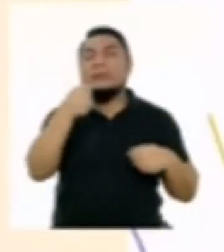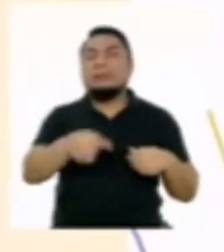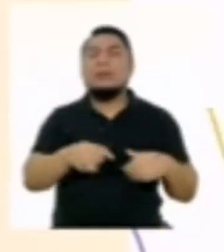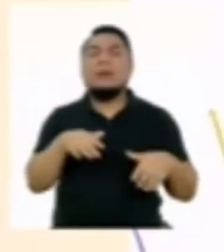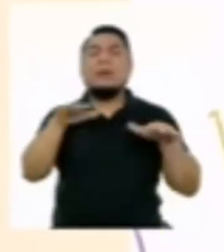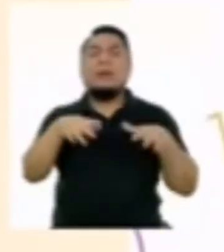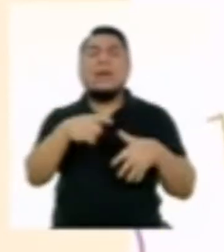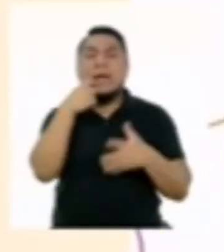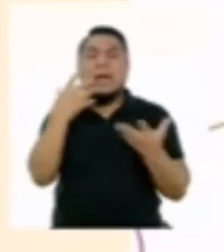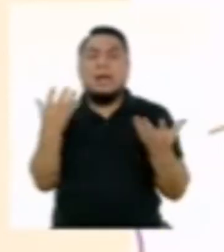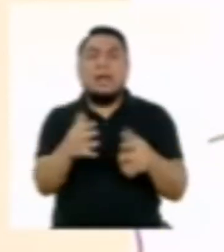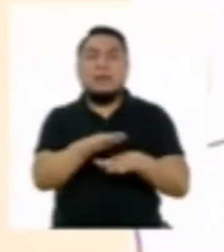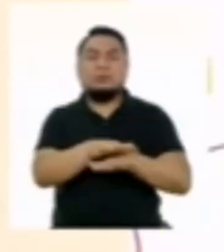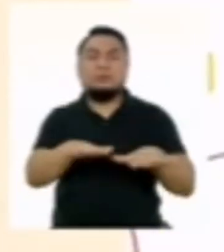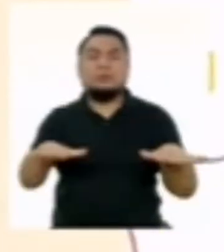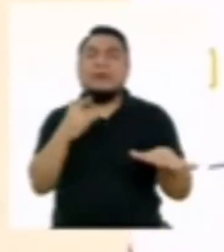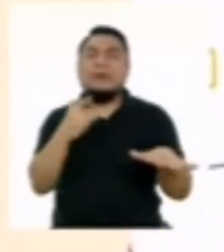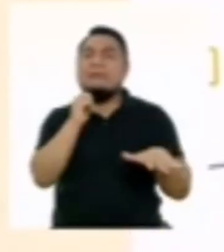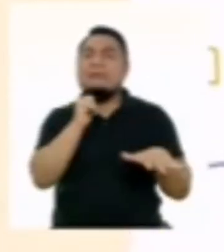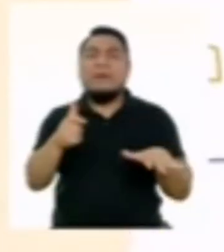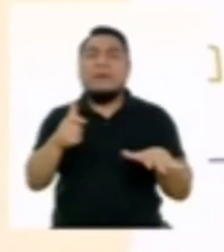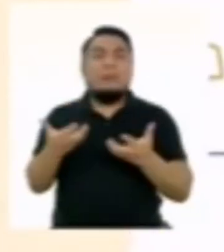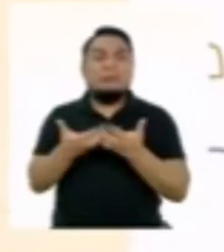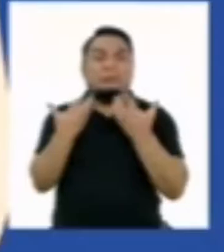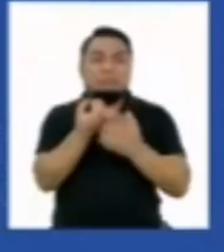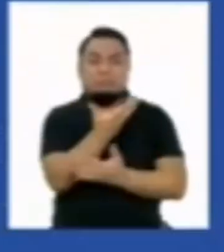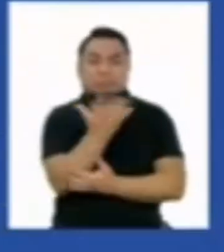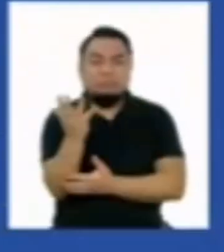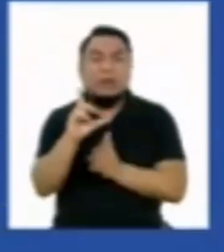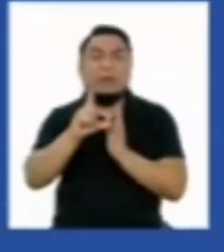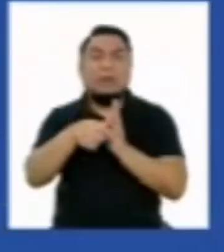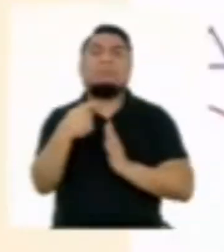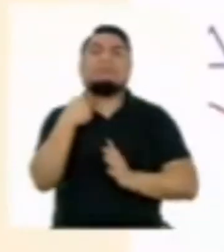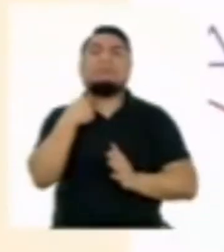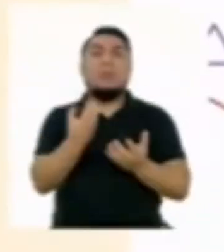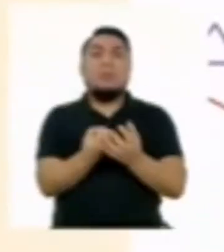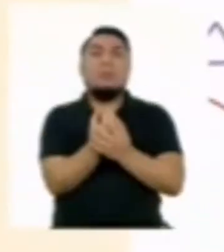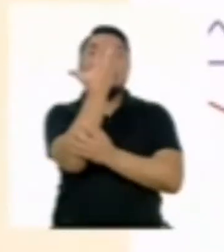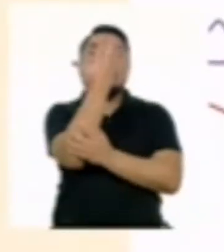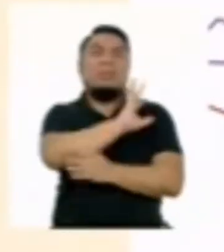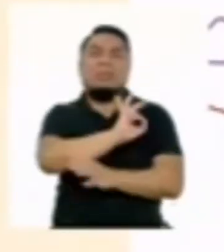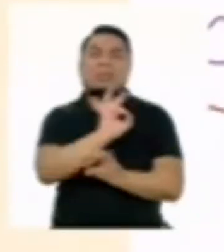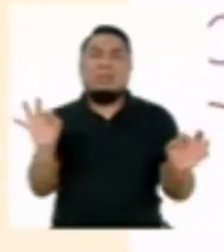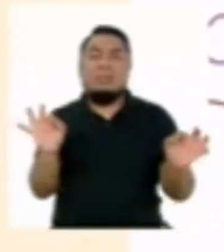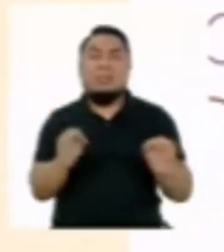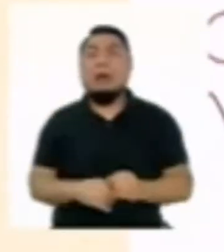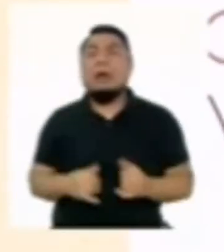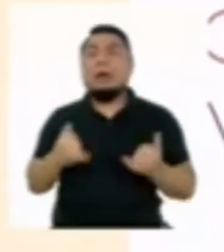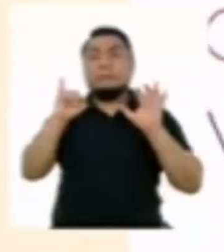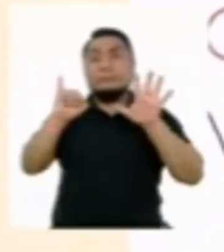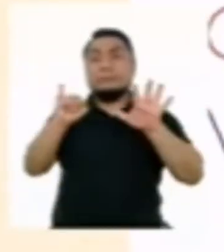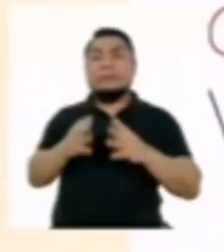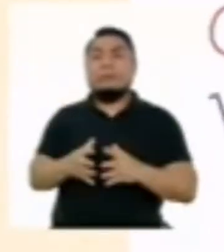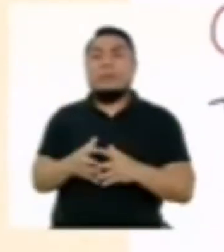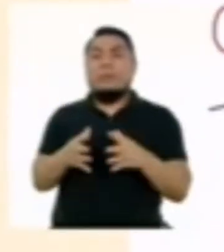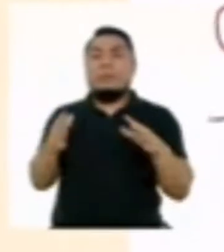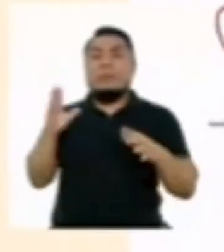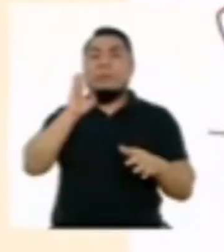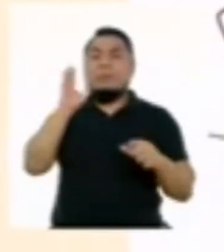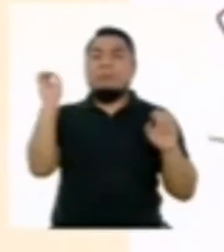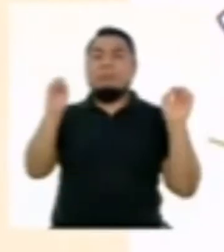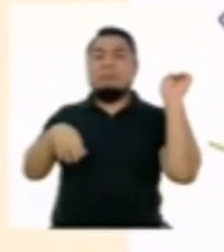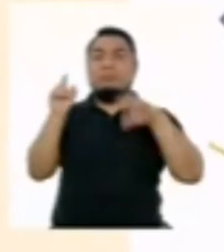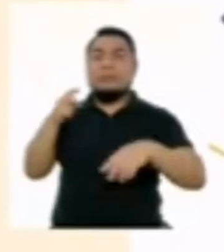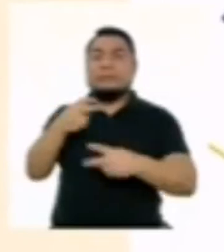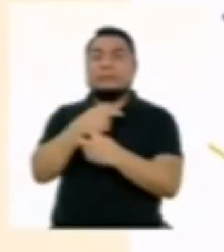escasez de suelos aptos para la agricultura. Seis, el aumento de la producción de residuos